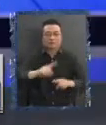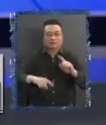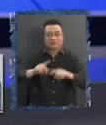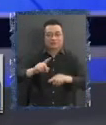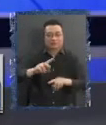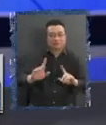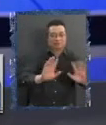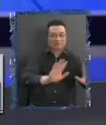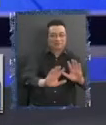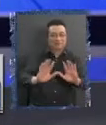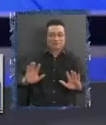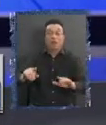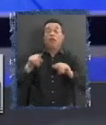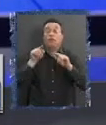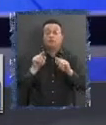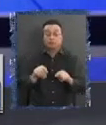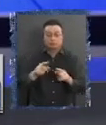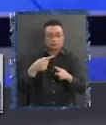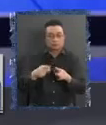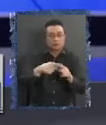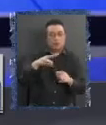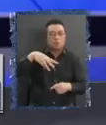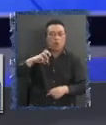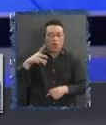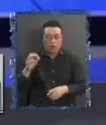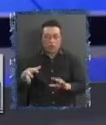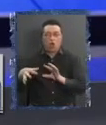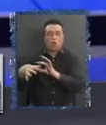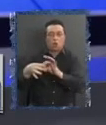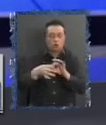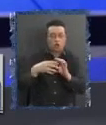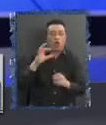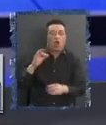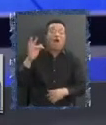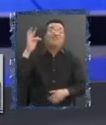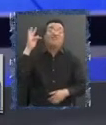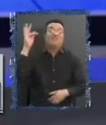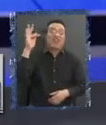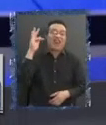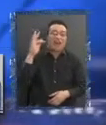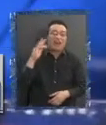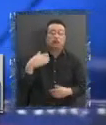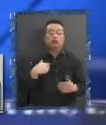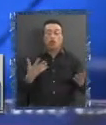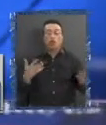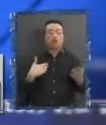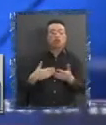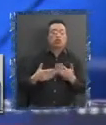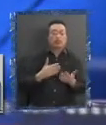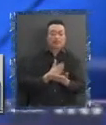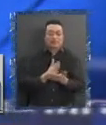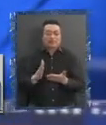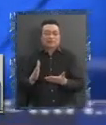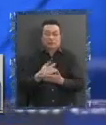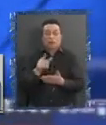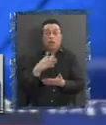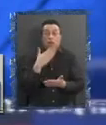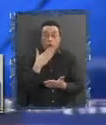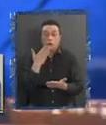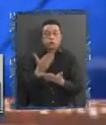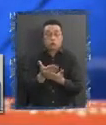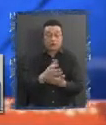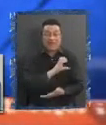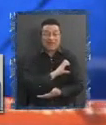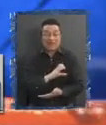hemos hablado Por ejemplo De los distintos modelos De estado unitario Hasta el federalismo ¿En dónde nos ubicamos? ¿Son los que nos ubicamos? Esta es una propuesta De estado regional